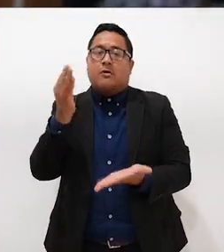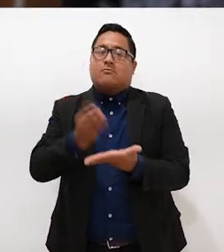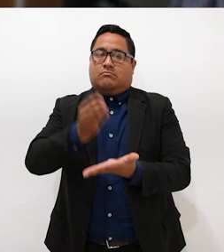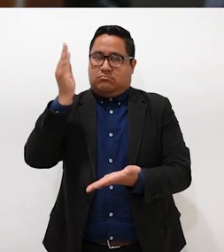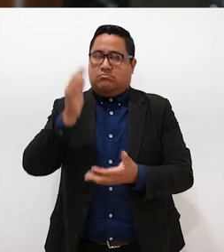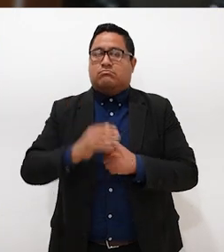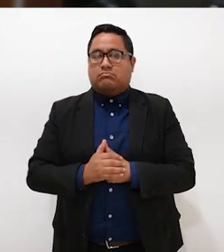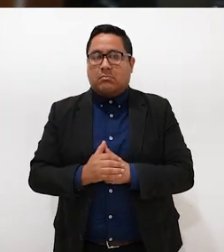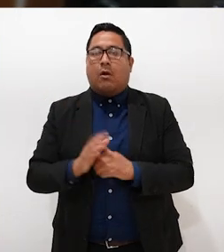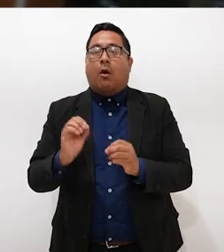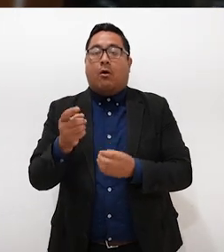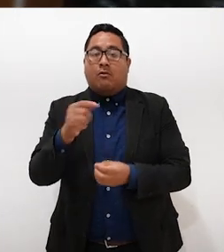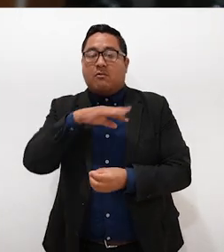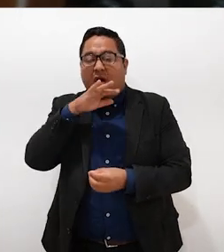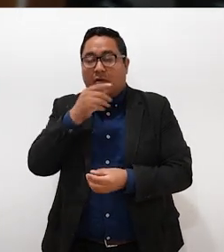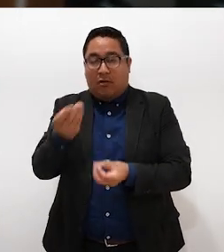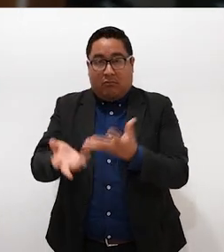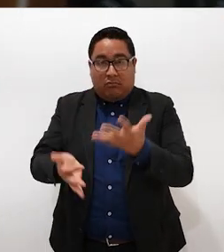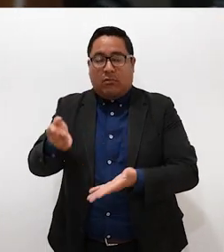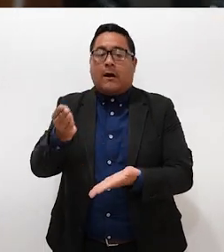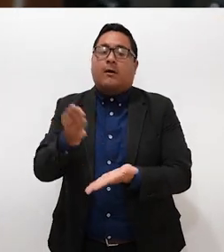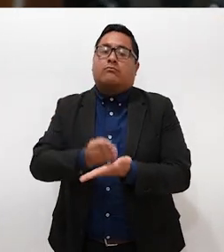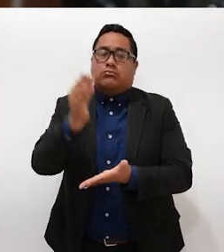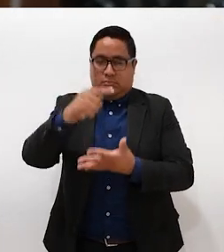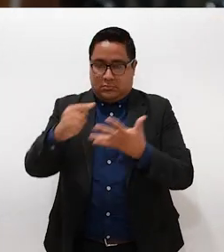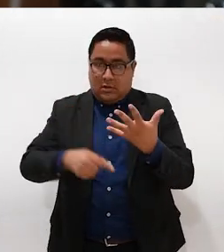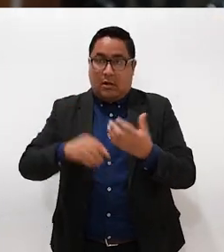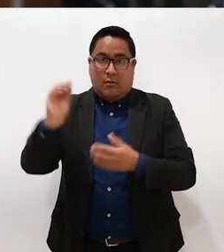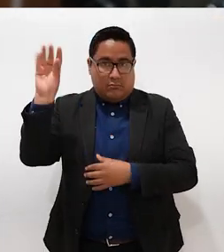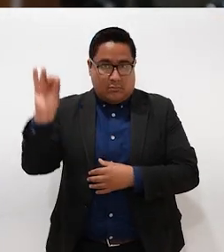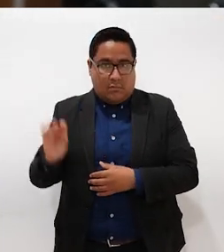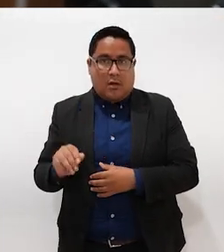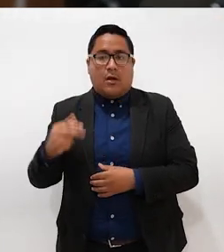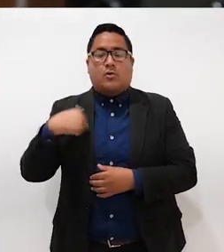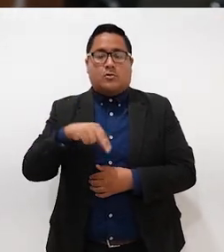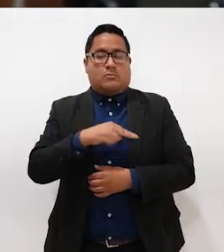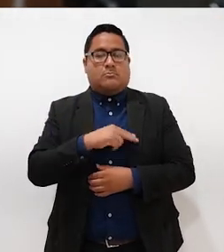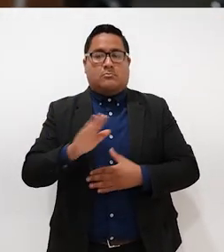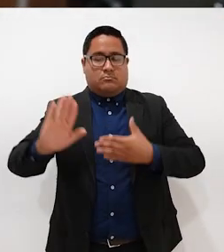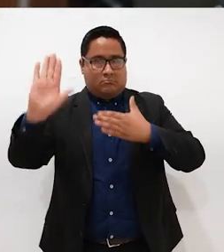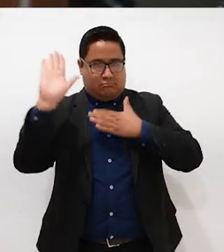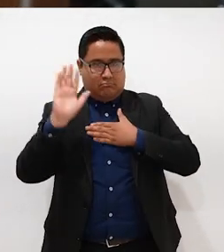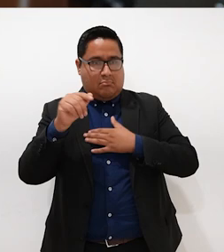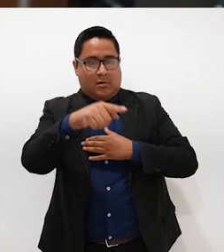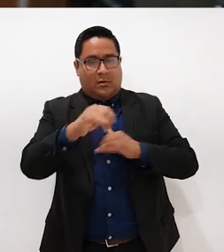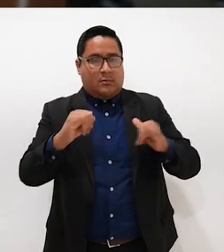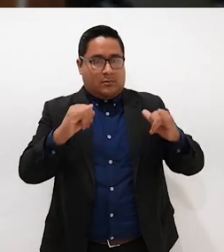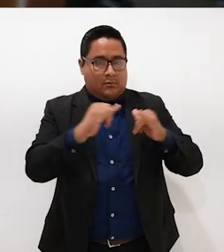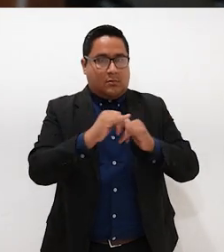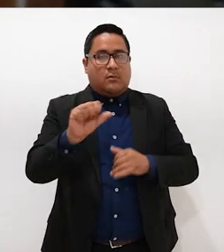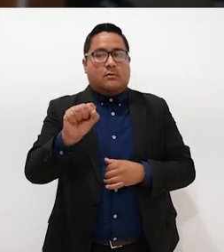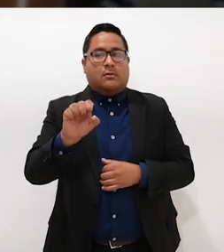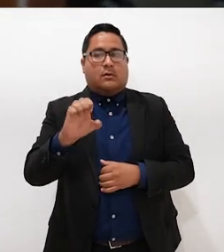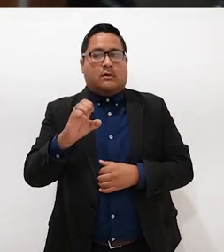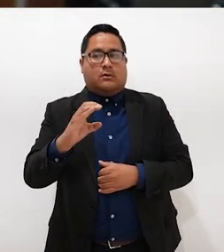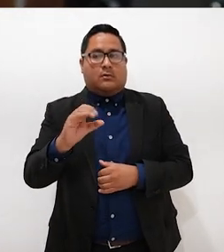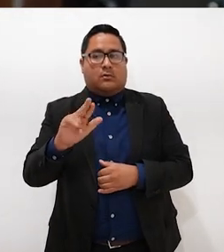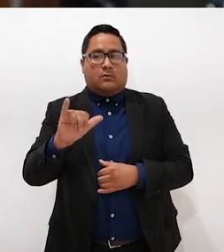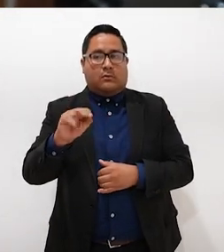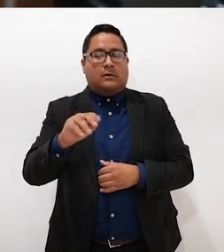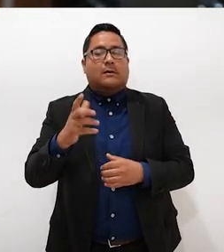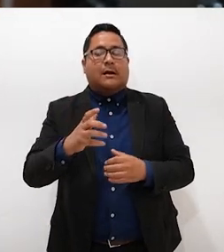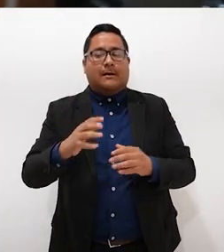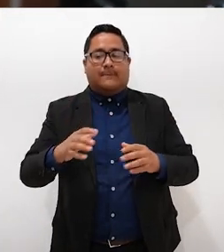basura o hay quema de basura, yo me comprometí aquí ante las instituciones con CEPUIN pues